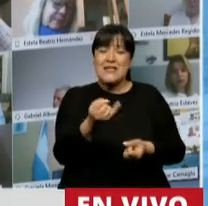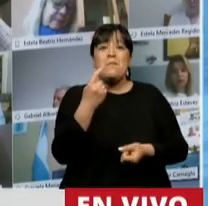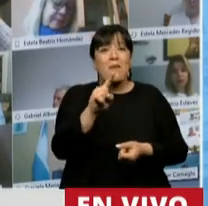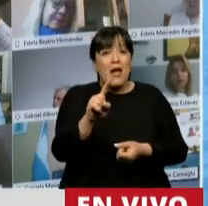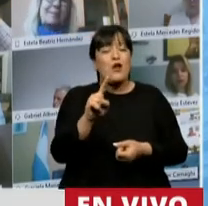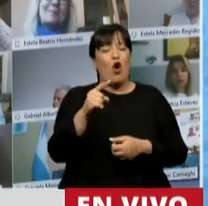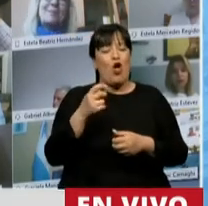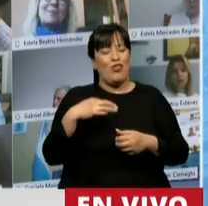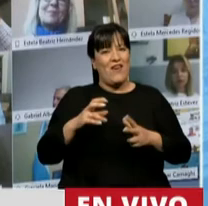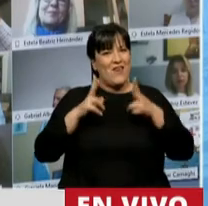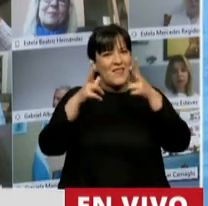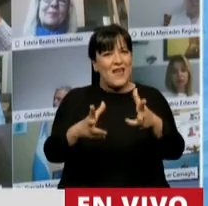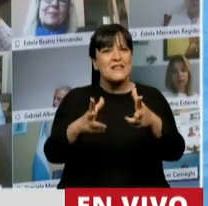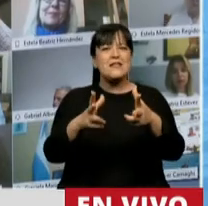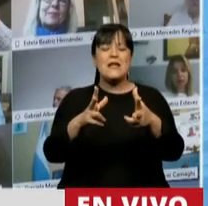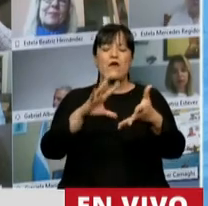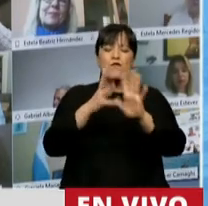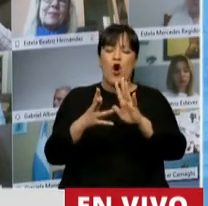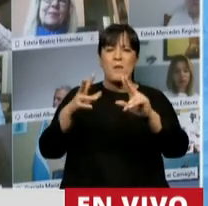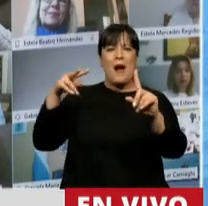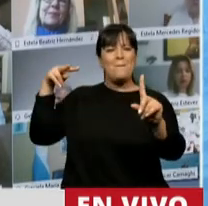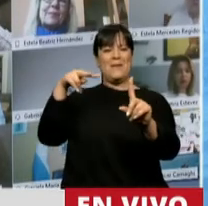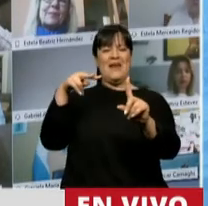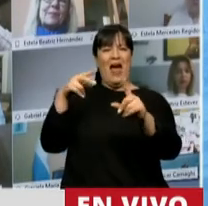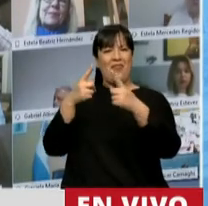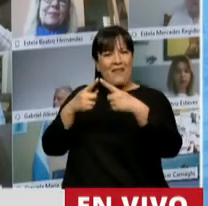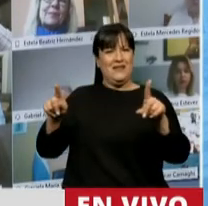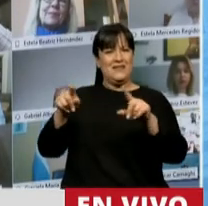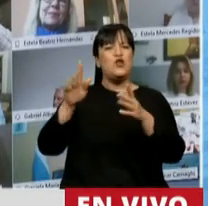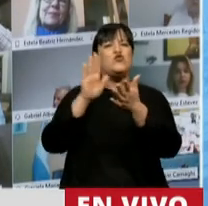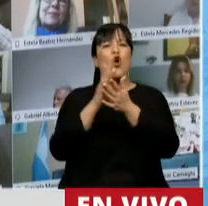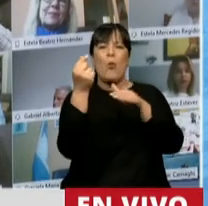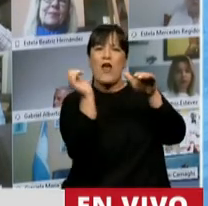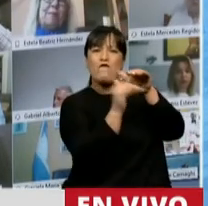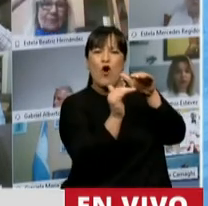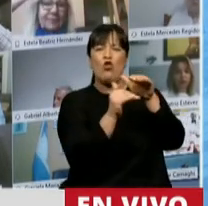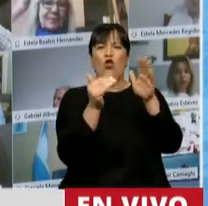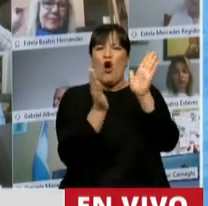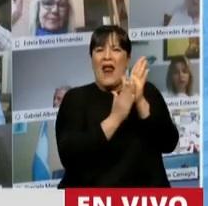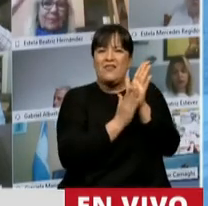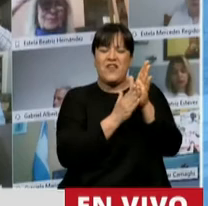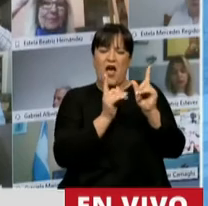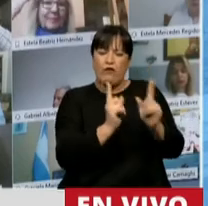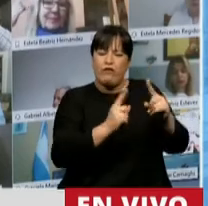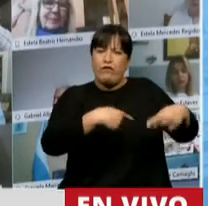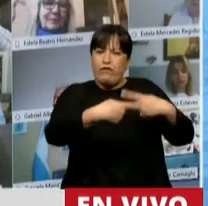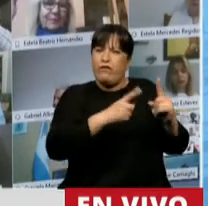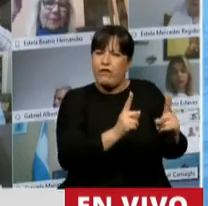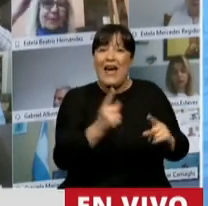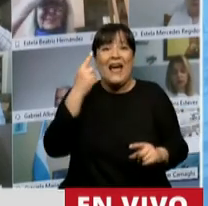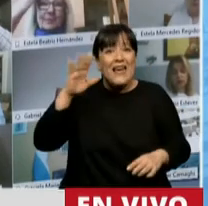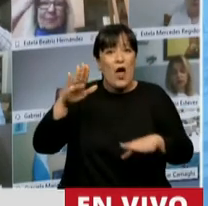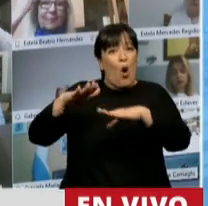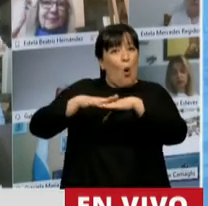el reenfoque que se quiere hacer sobre el Fondo de Garantía de Sustentabilidad, en donde creo que la base